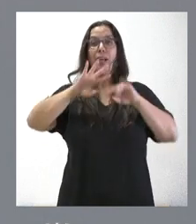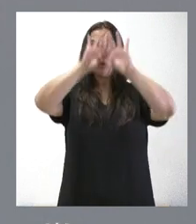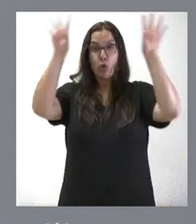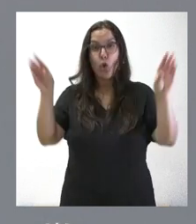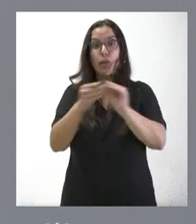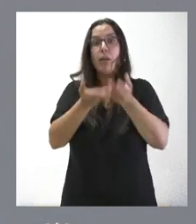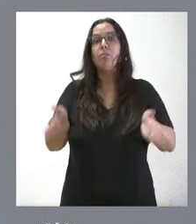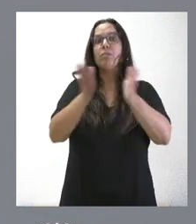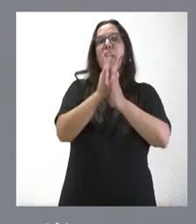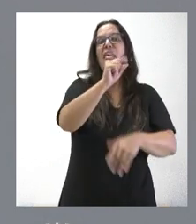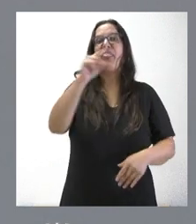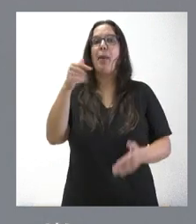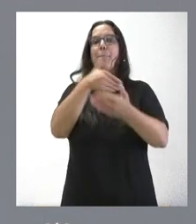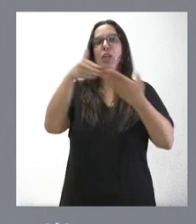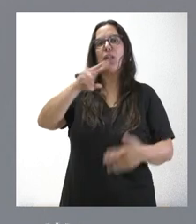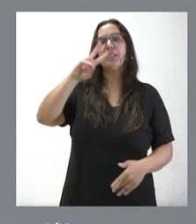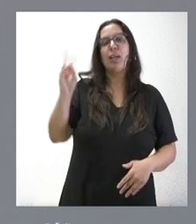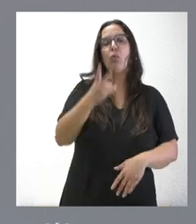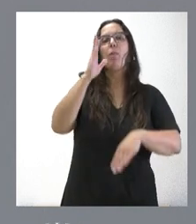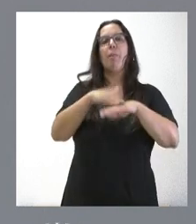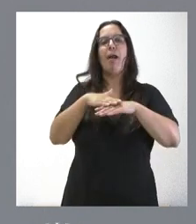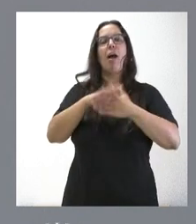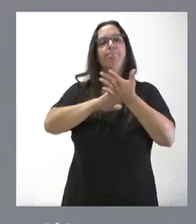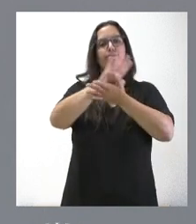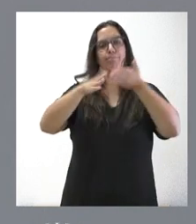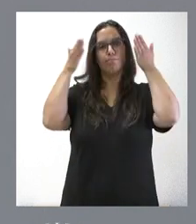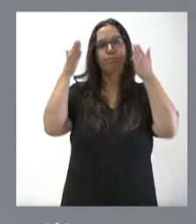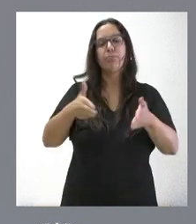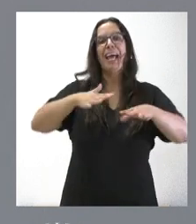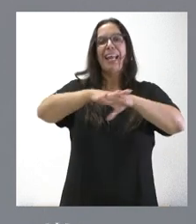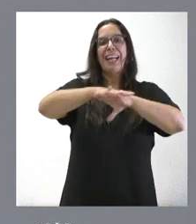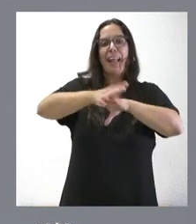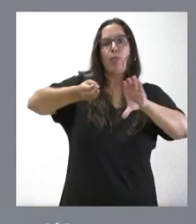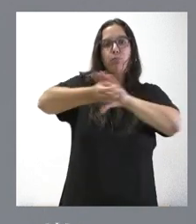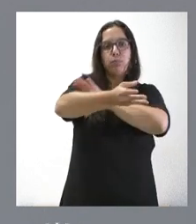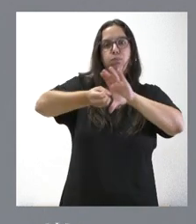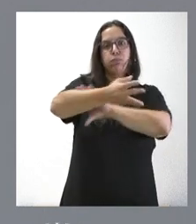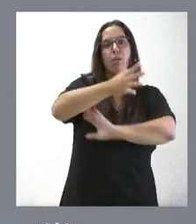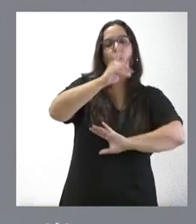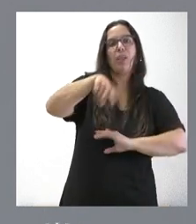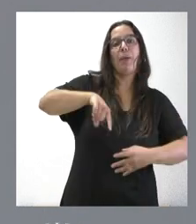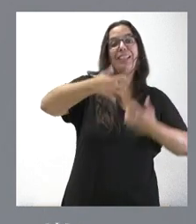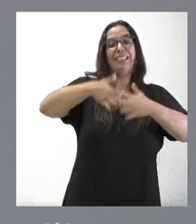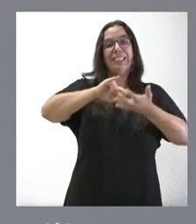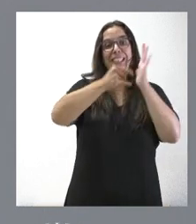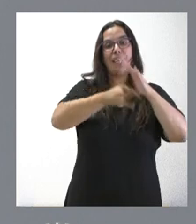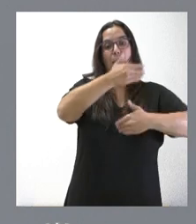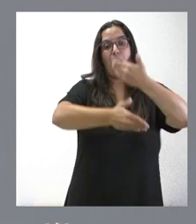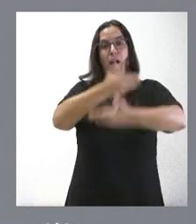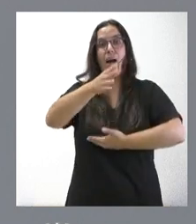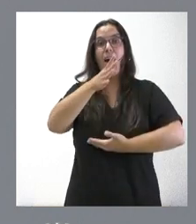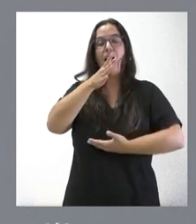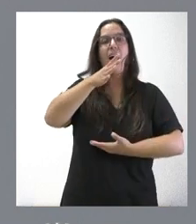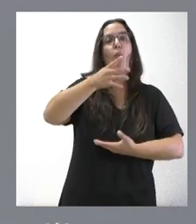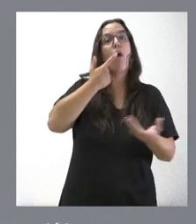millones de euros para abordar la necesaria renovación de redes de distribución y la digitalización de todo el proceso de suministro y